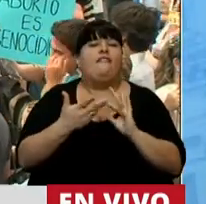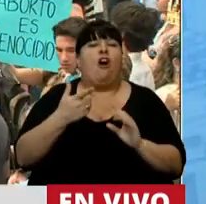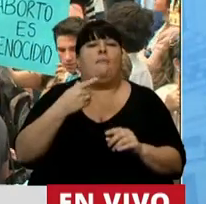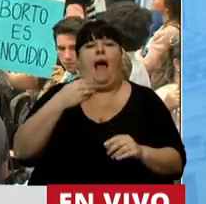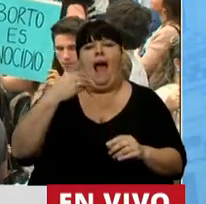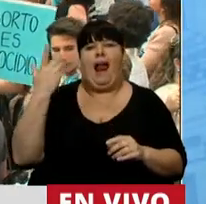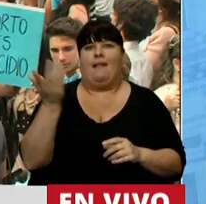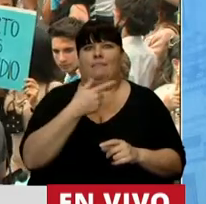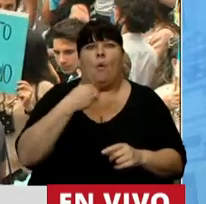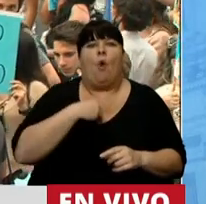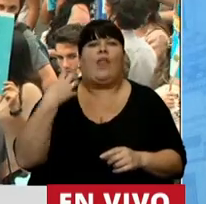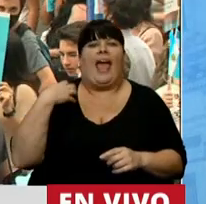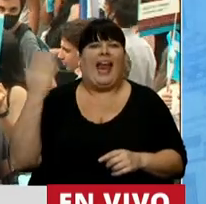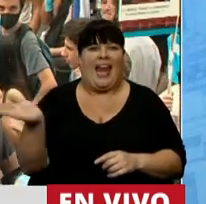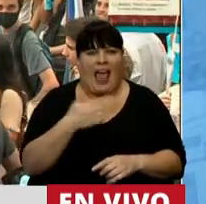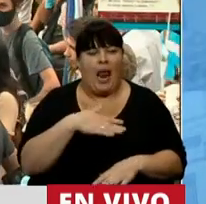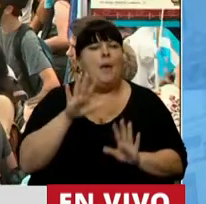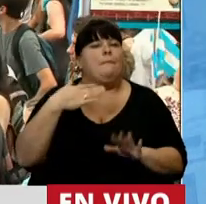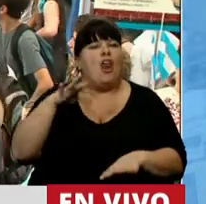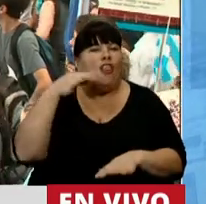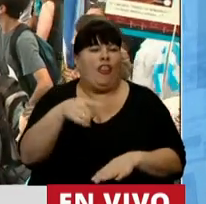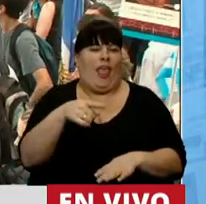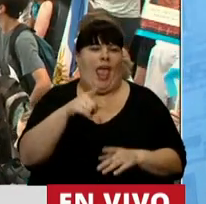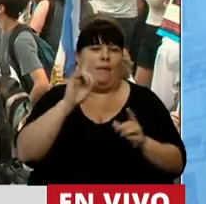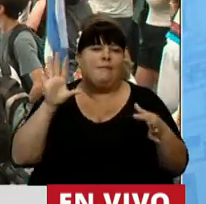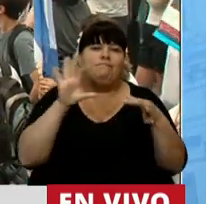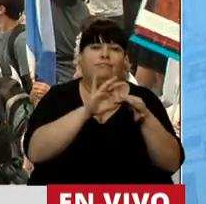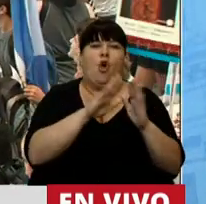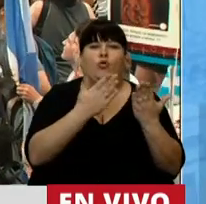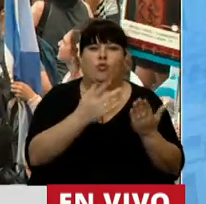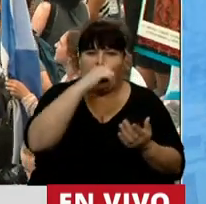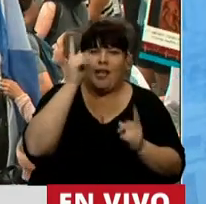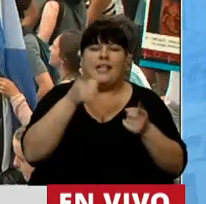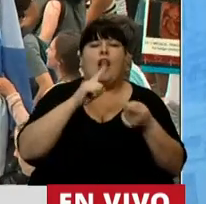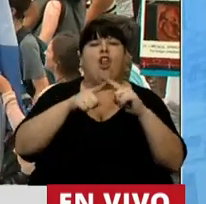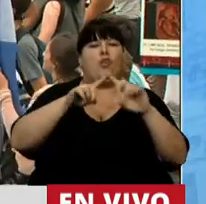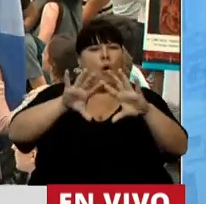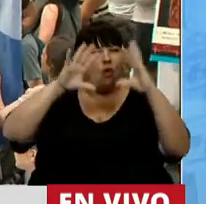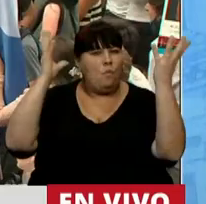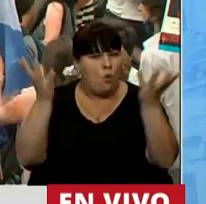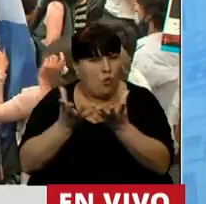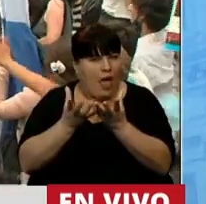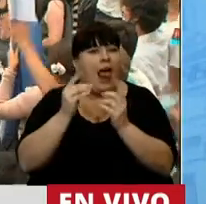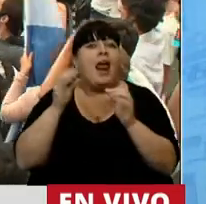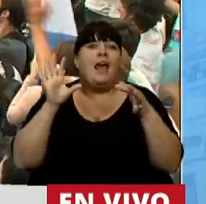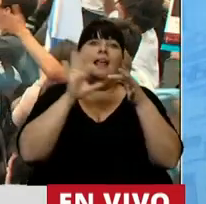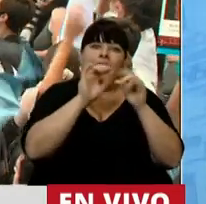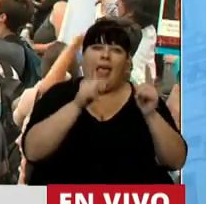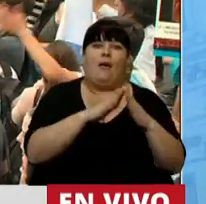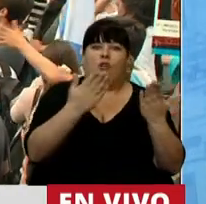la voluntad general, pero debe estar subordinada a la Constitución y a los tratados internacionales con jerarquía